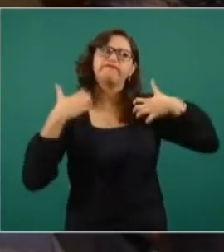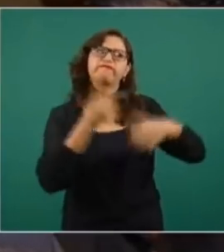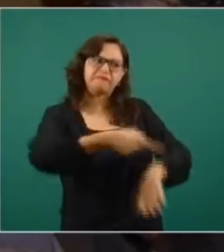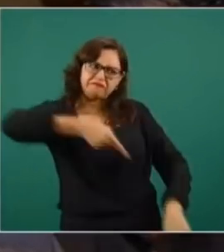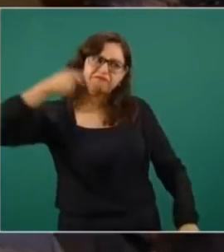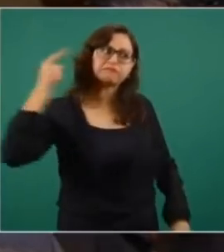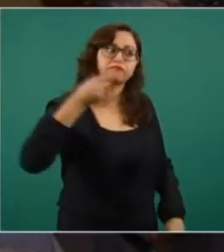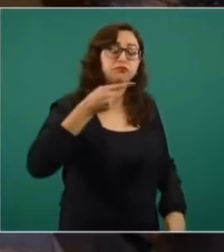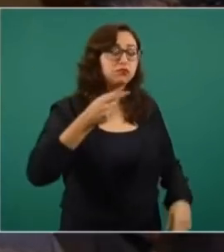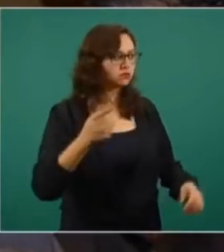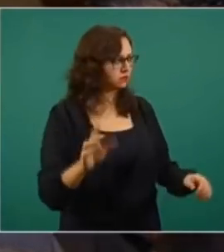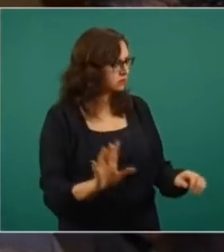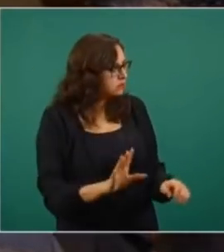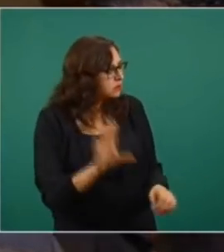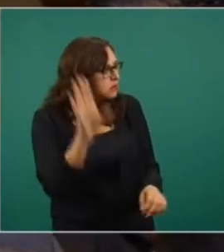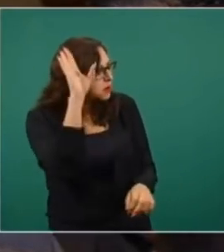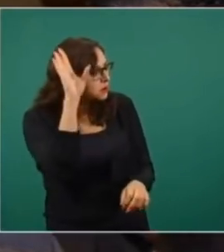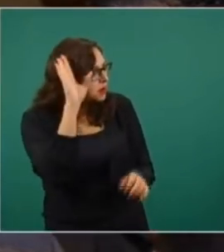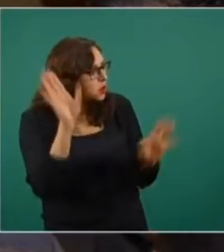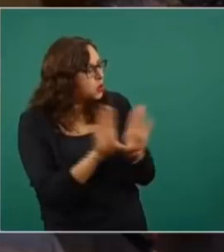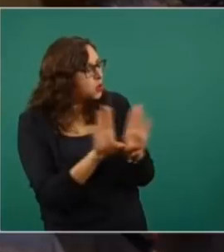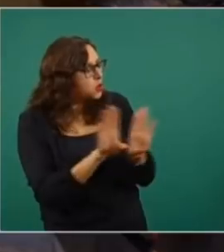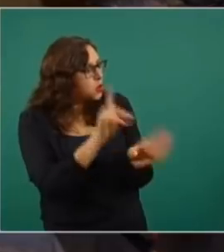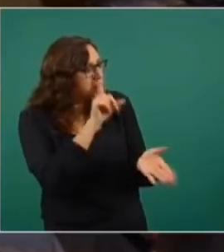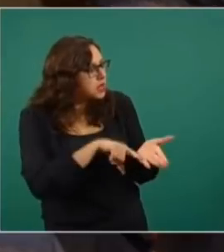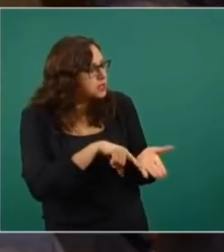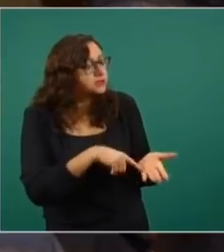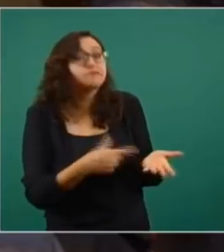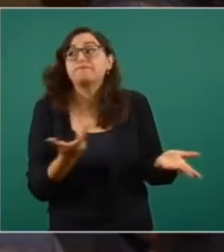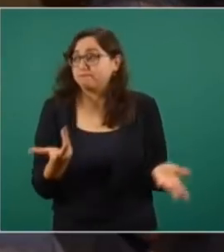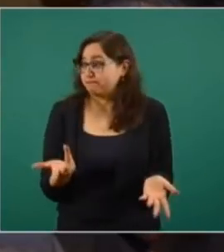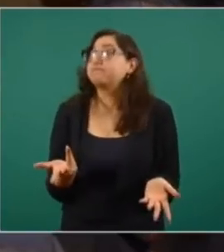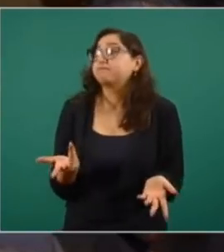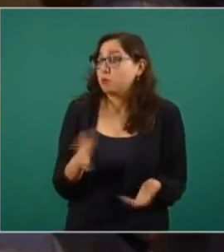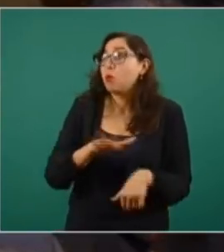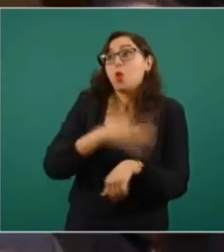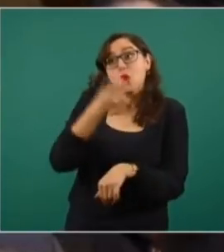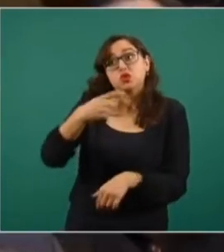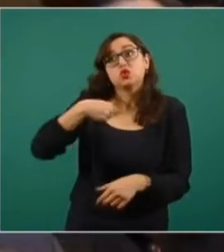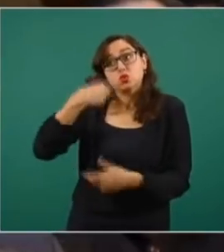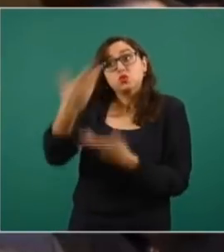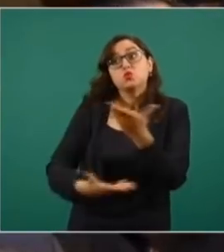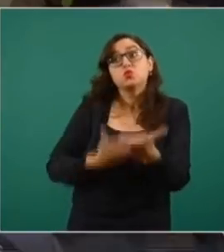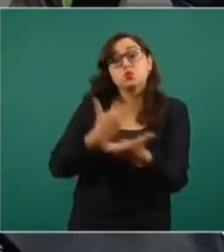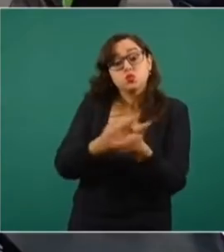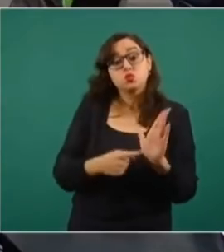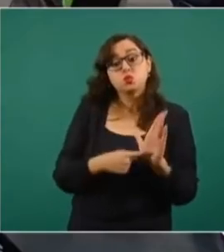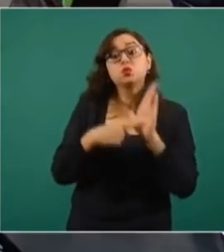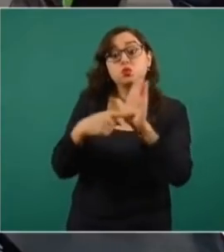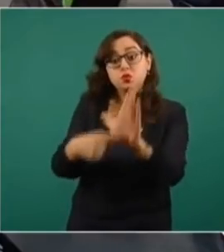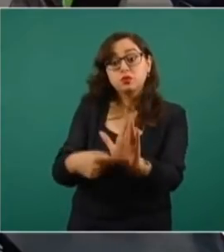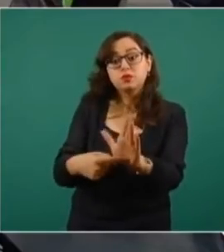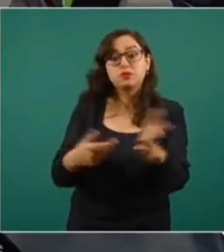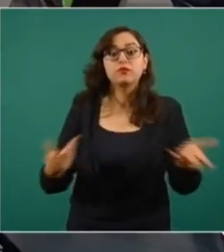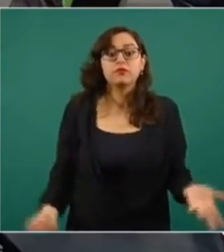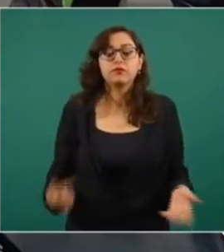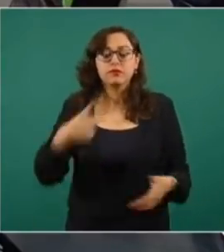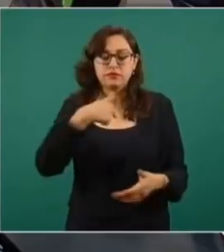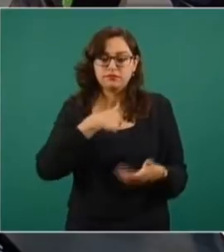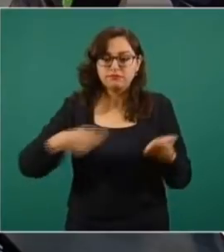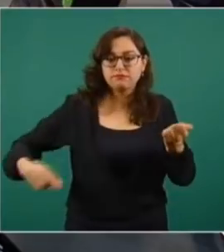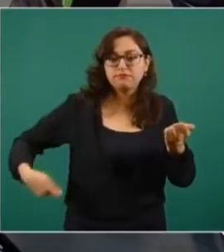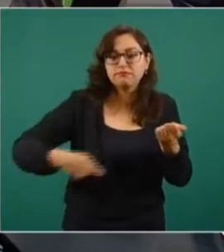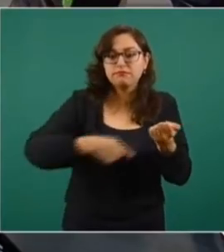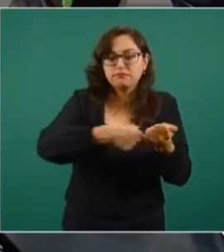Esta diputada ha ya amenazado. Y bueno, pues le voy a poner, si me permite. No esté